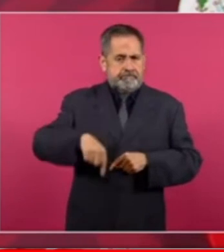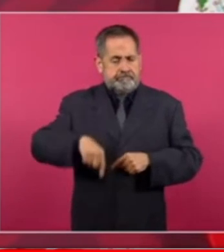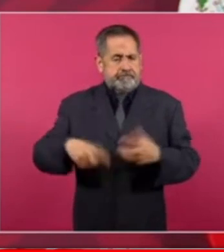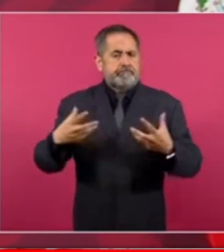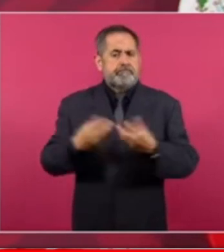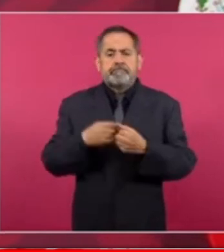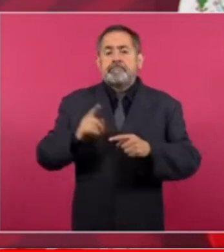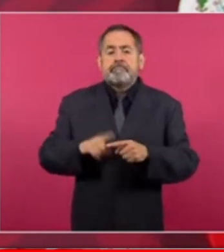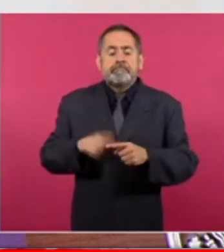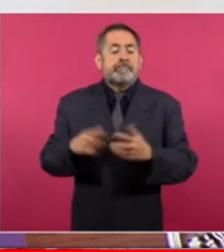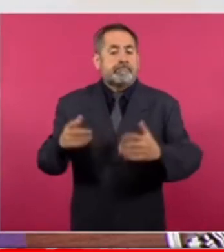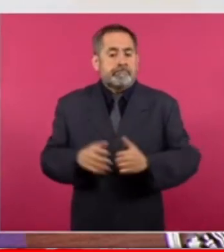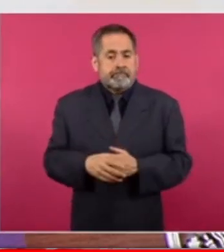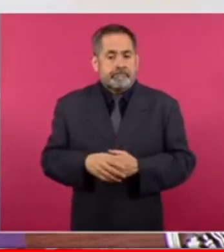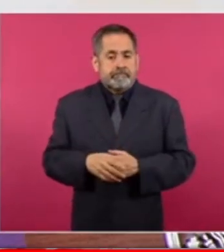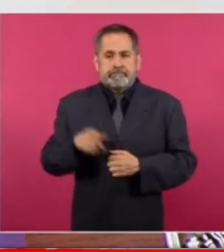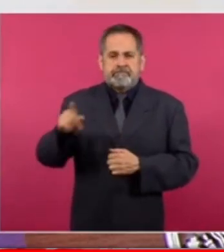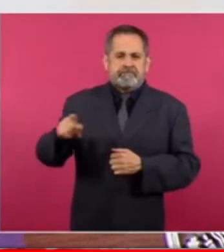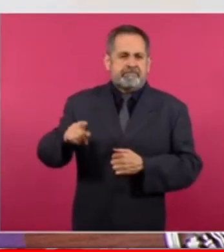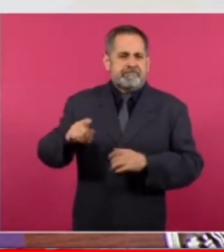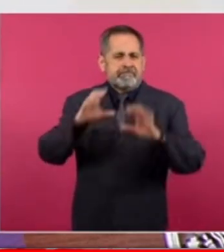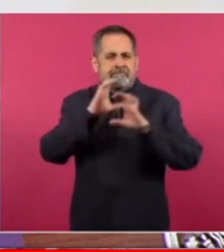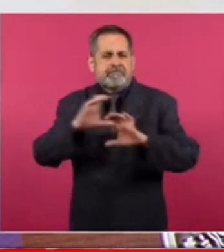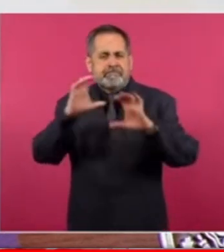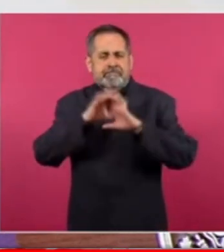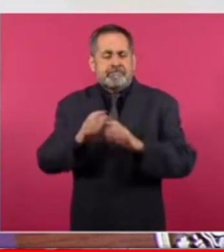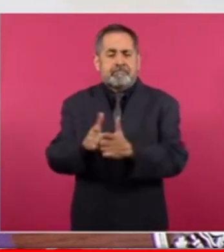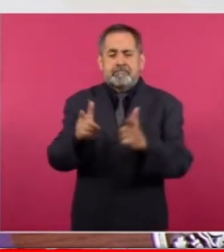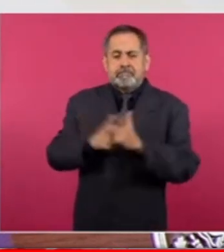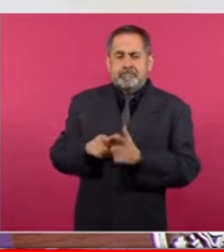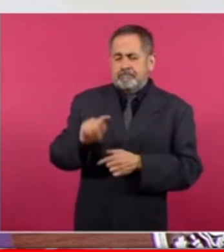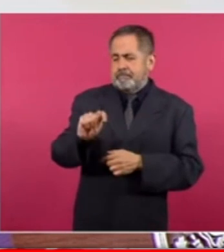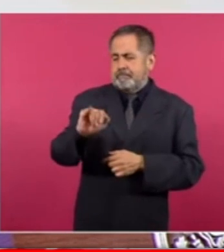participar van a dar un concierto los Tigres del Norte